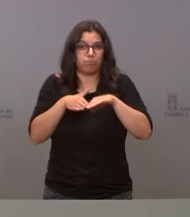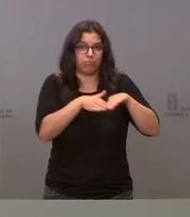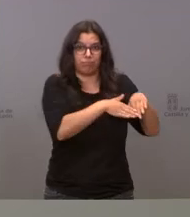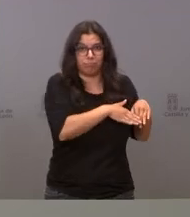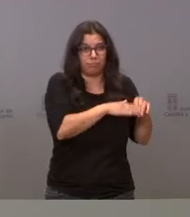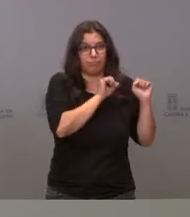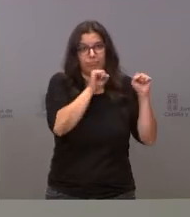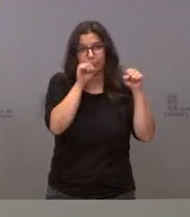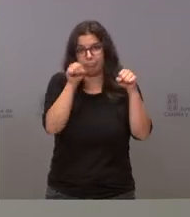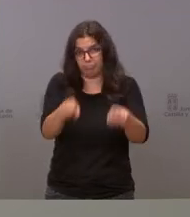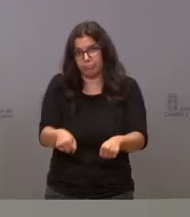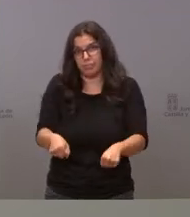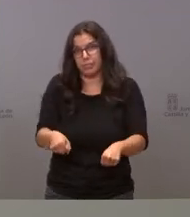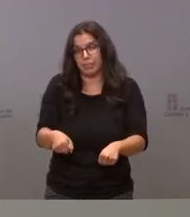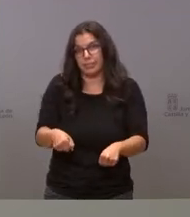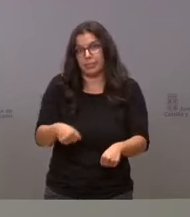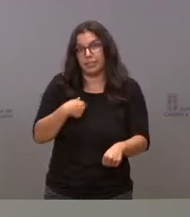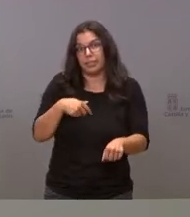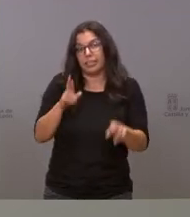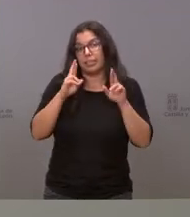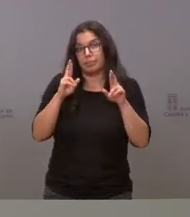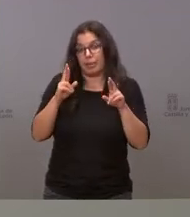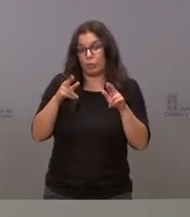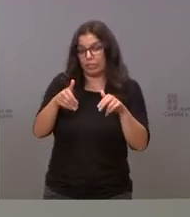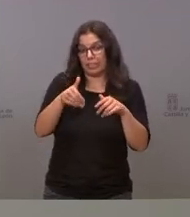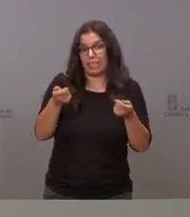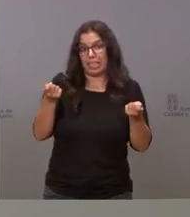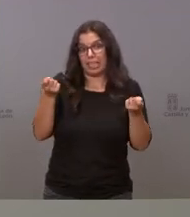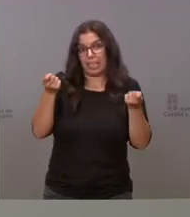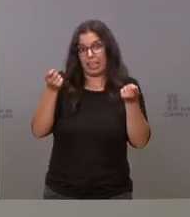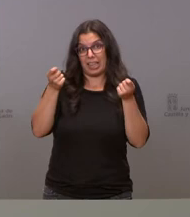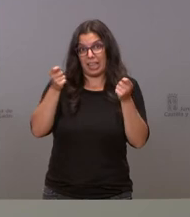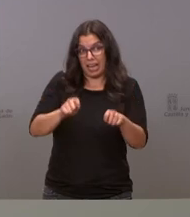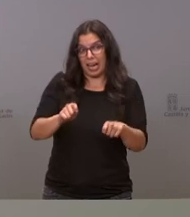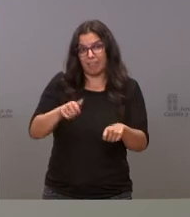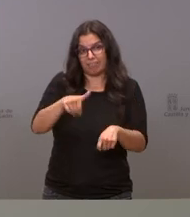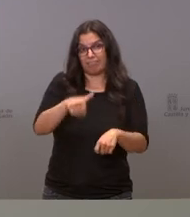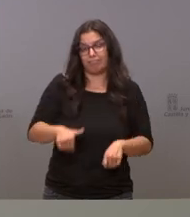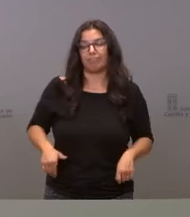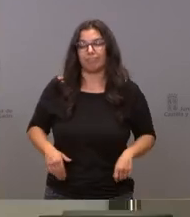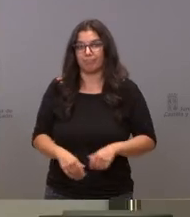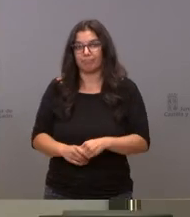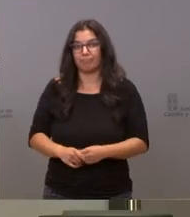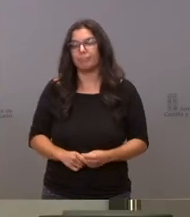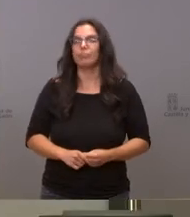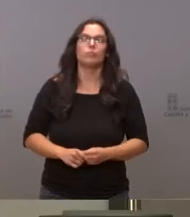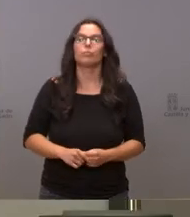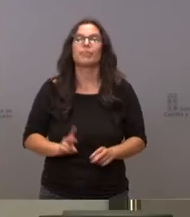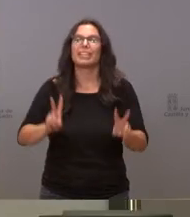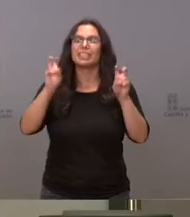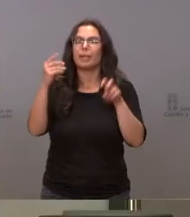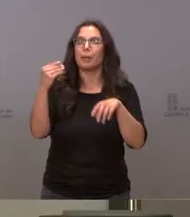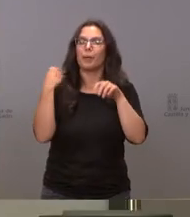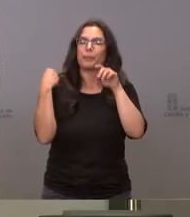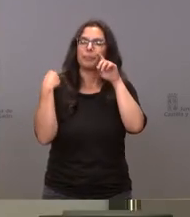de la cuenta y desde luego esperamos cerrar cerrar el círculo en breve Sobre la pregunta